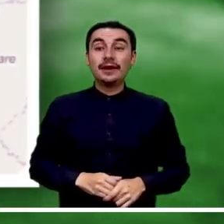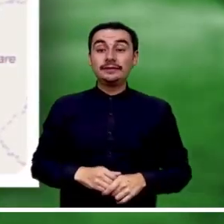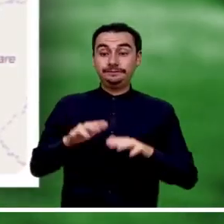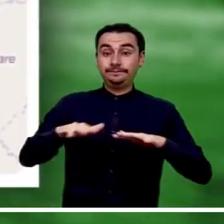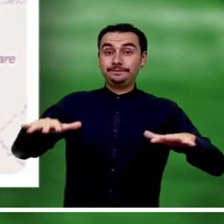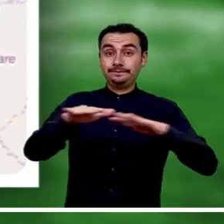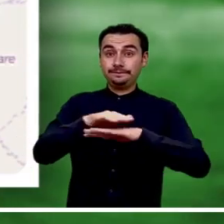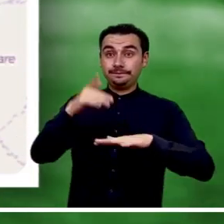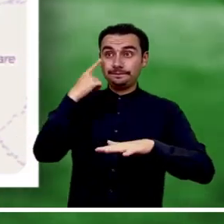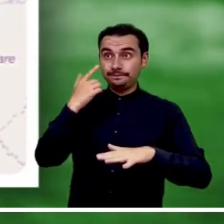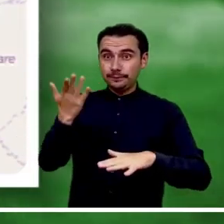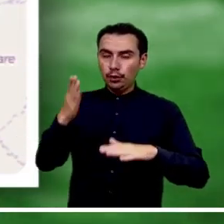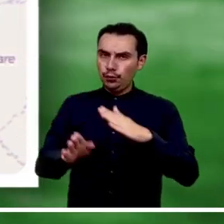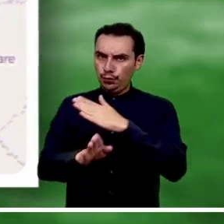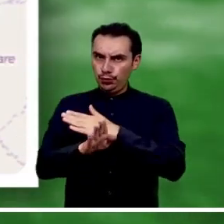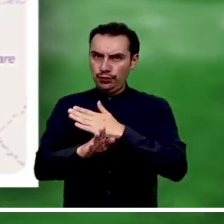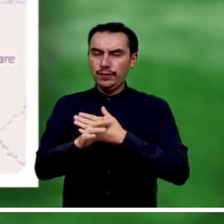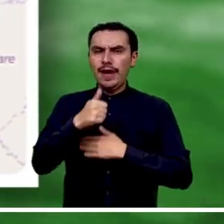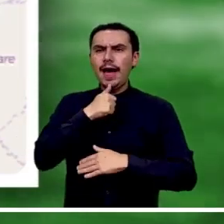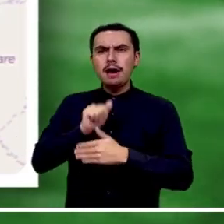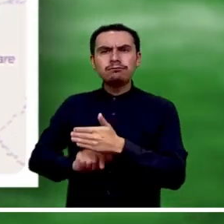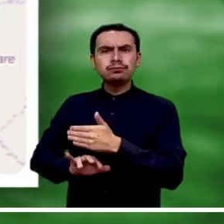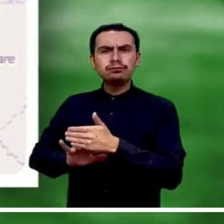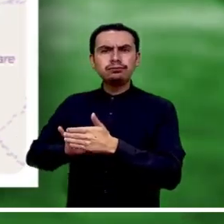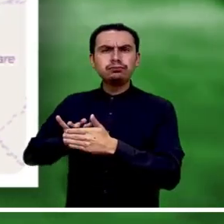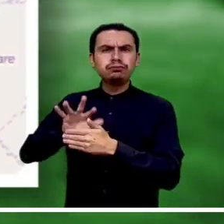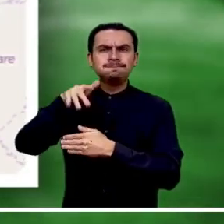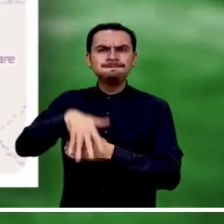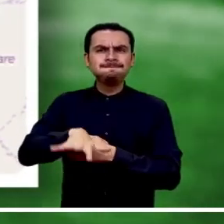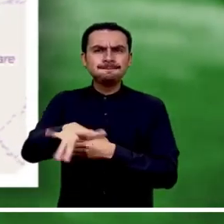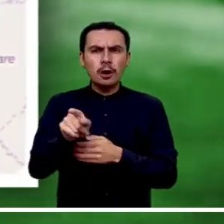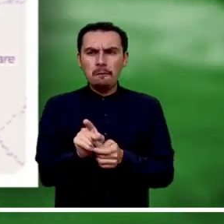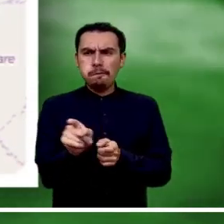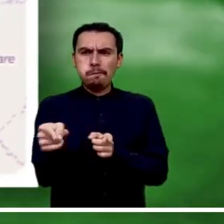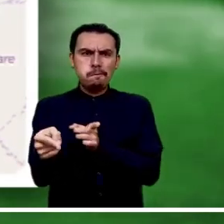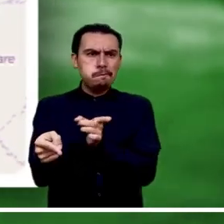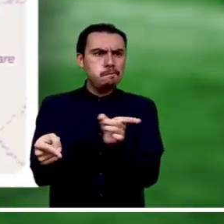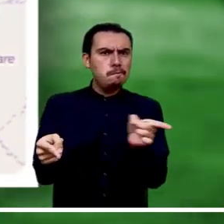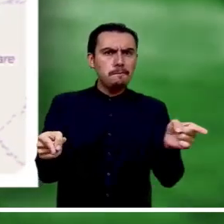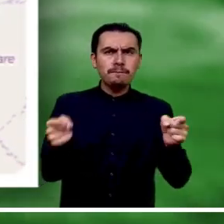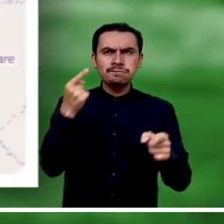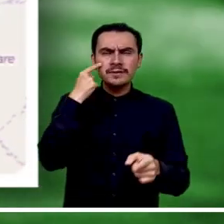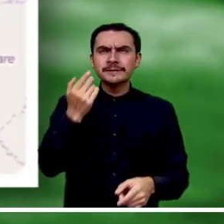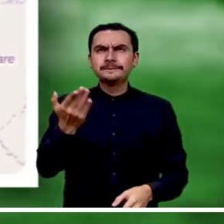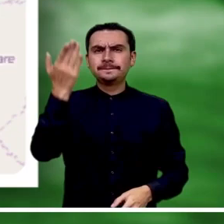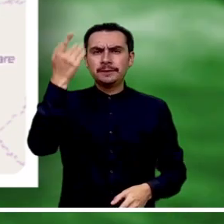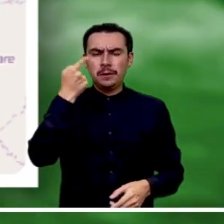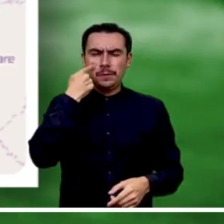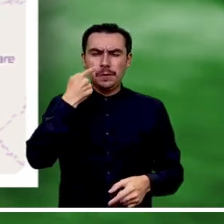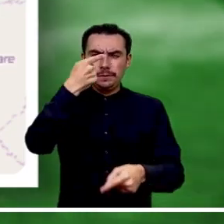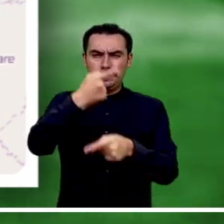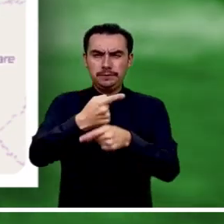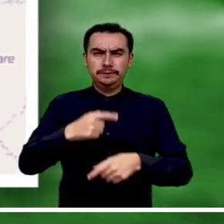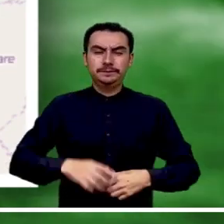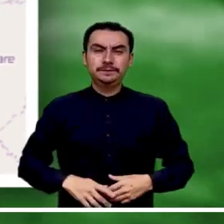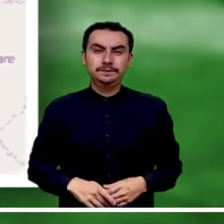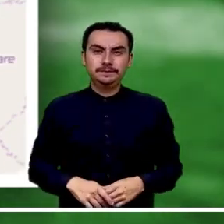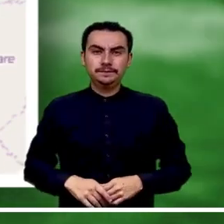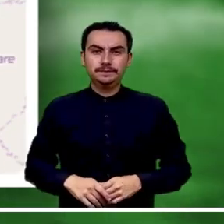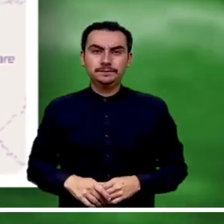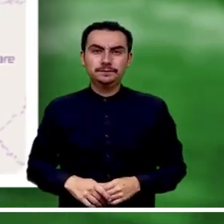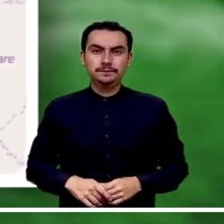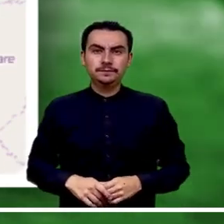Alerta roja puntual se emite en la vereda Villa María del municipio de La Vega, Cauca, debido a que se reporta creciente